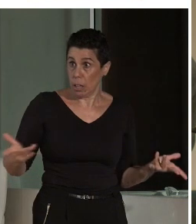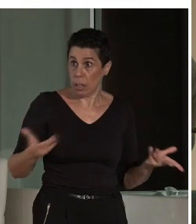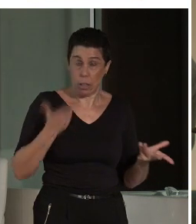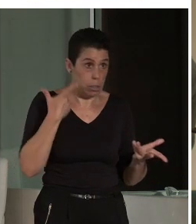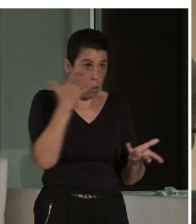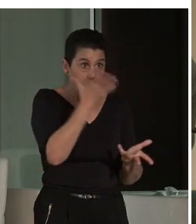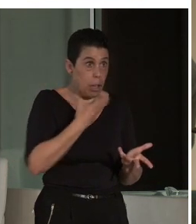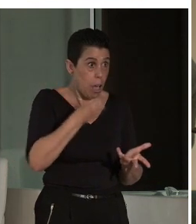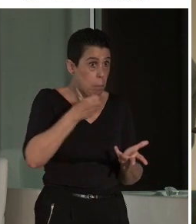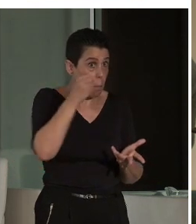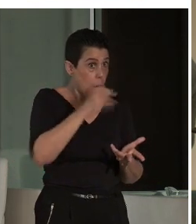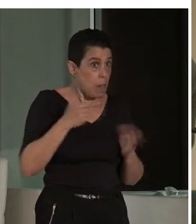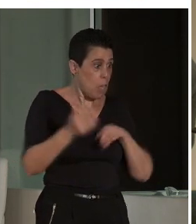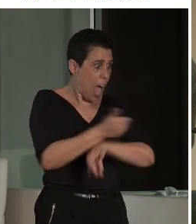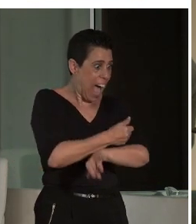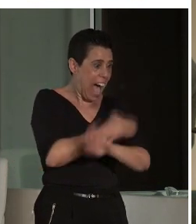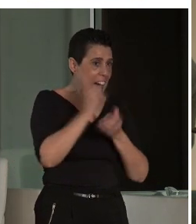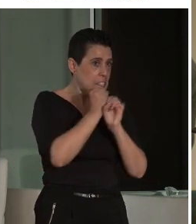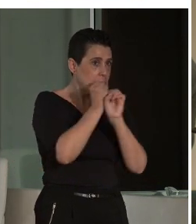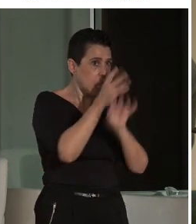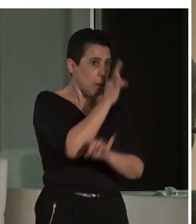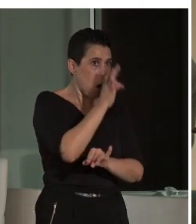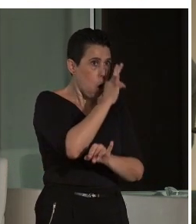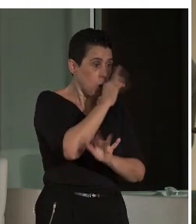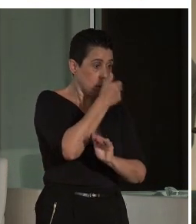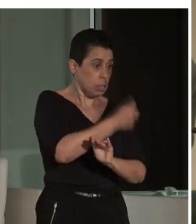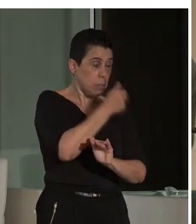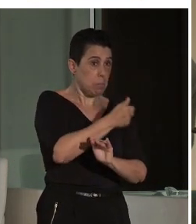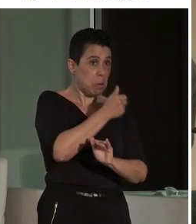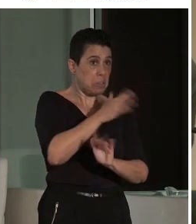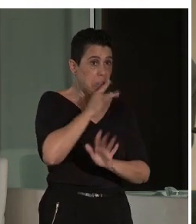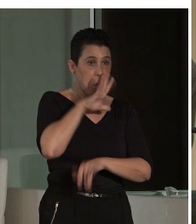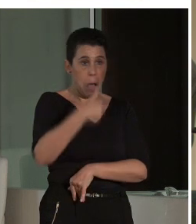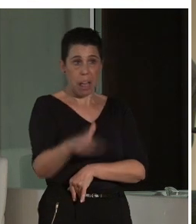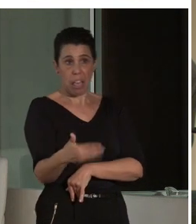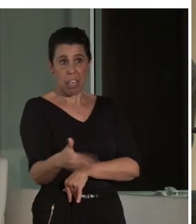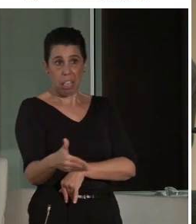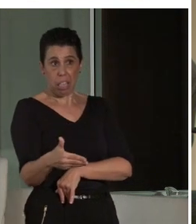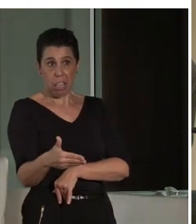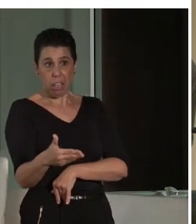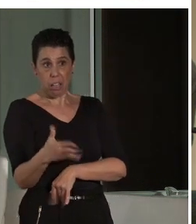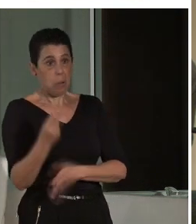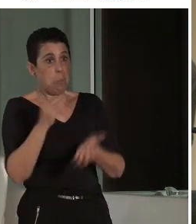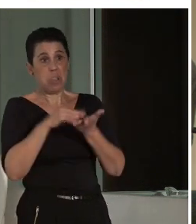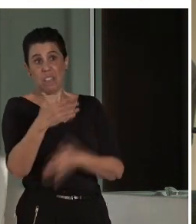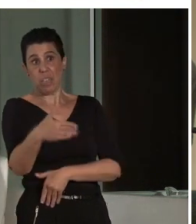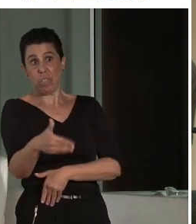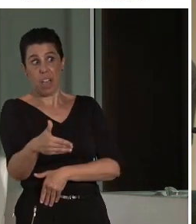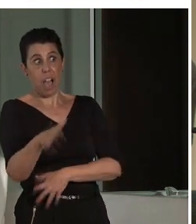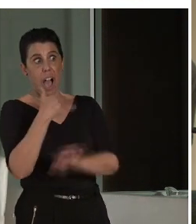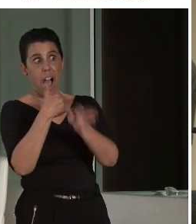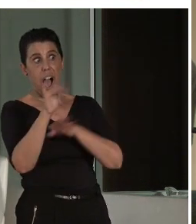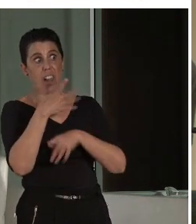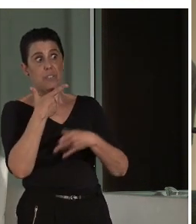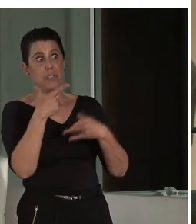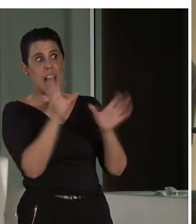que tiene un trabajo teórico detrás importante, pues se han banalizado en muchos lugares. Y entonces, al final no es una recreación histórica. Y a mí